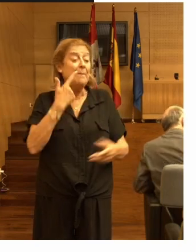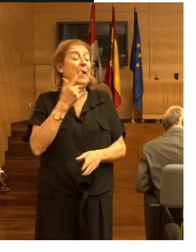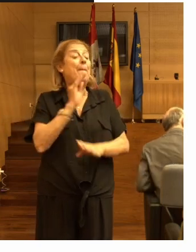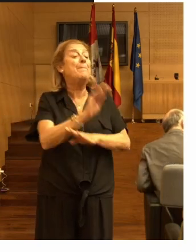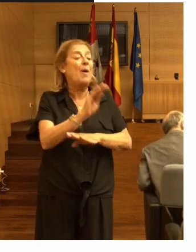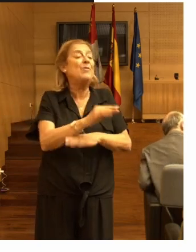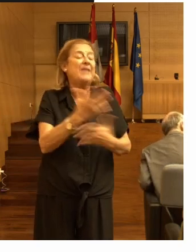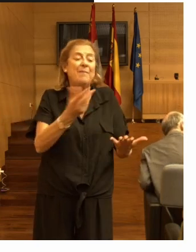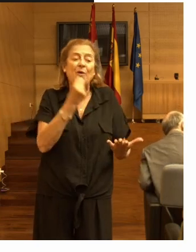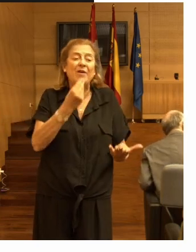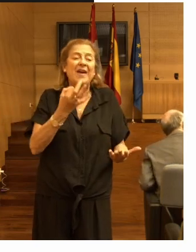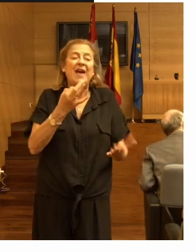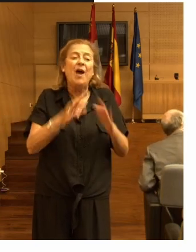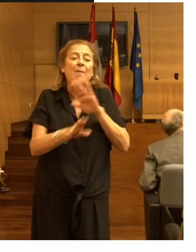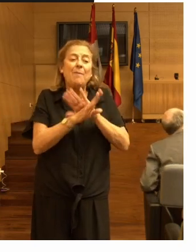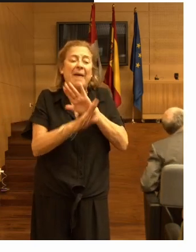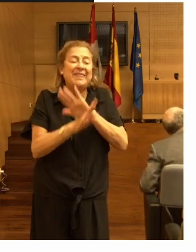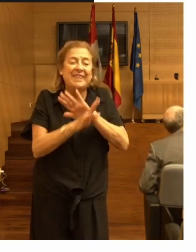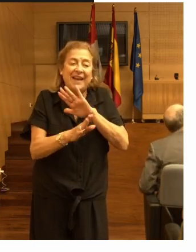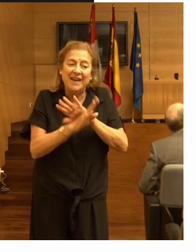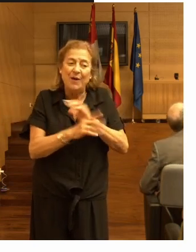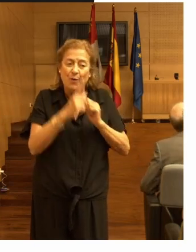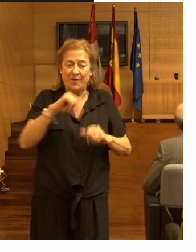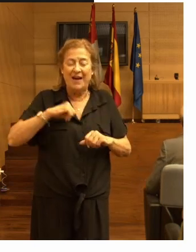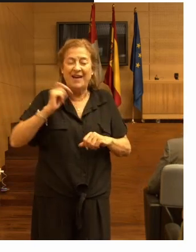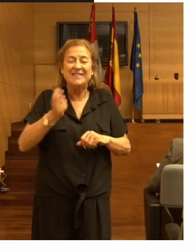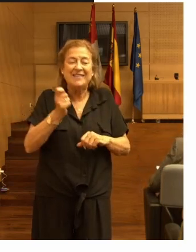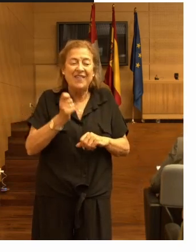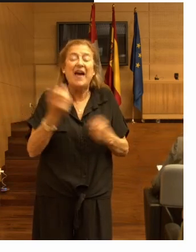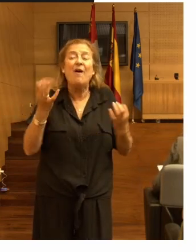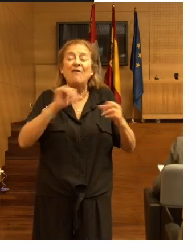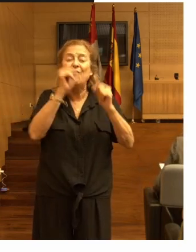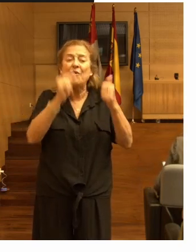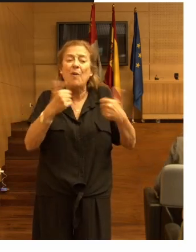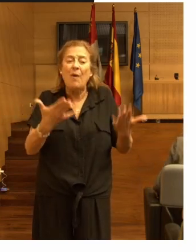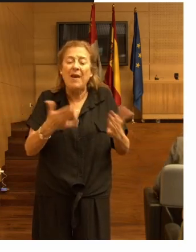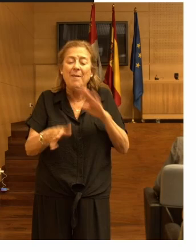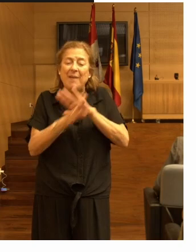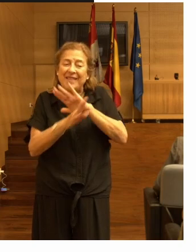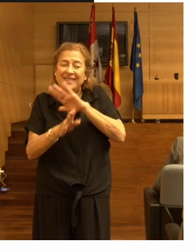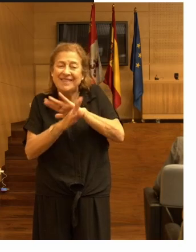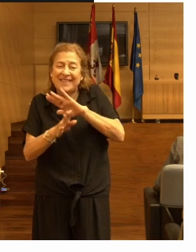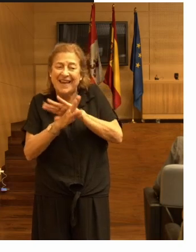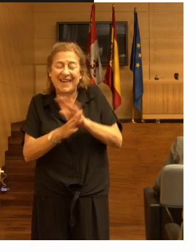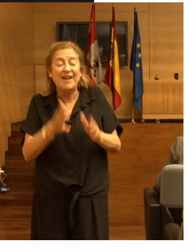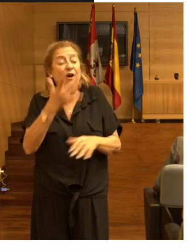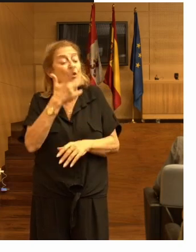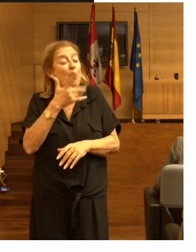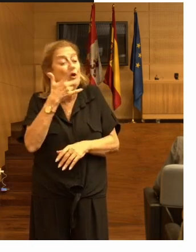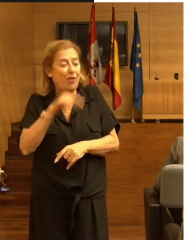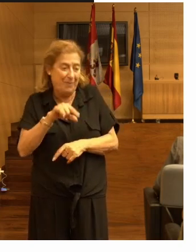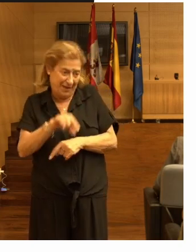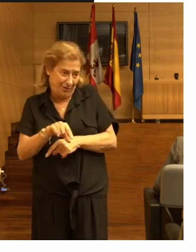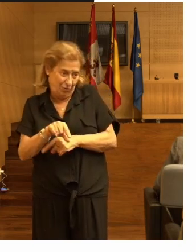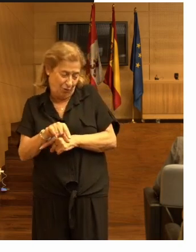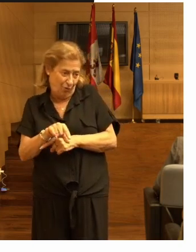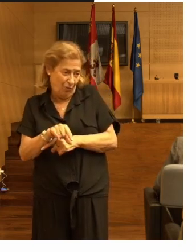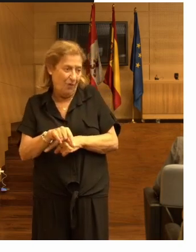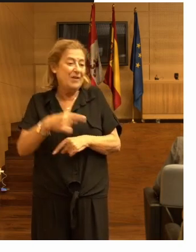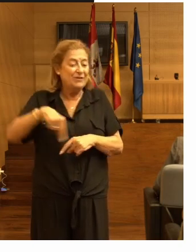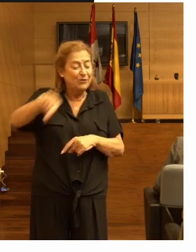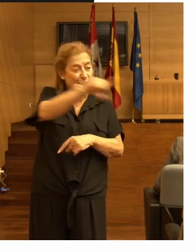en una residencia dada cómo mantener ese conocimiento esos